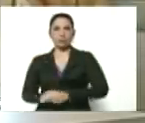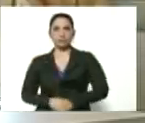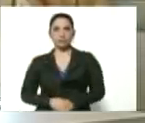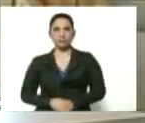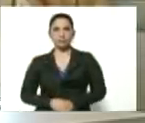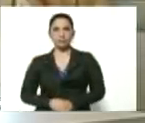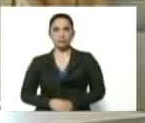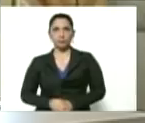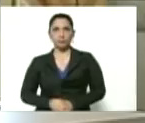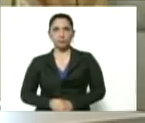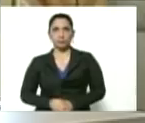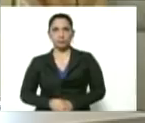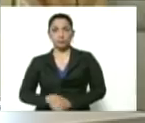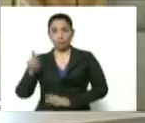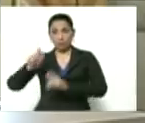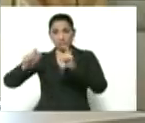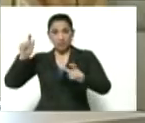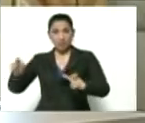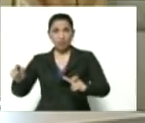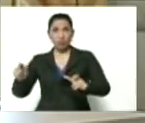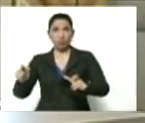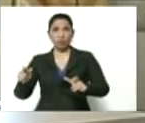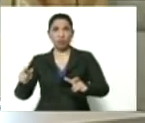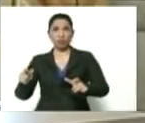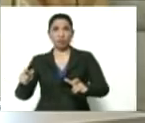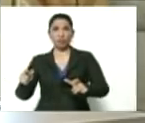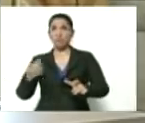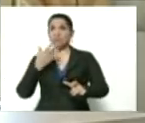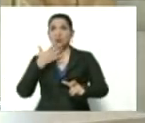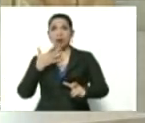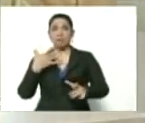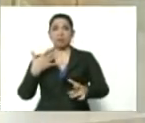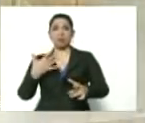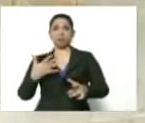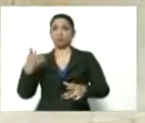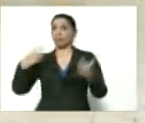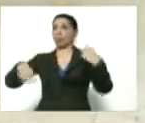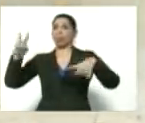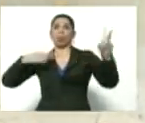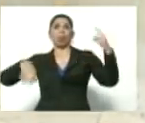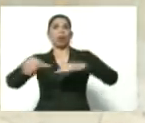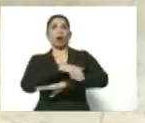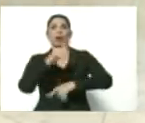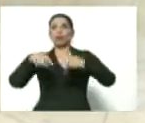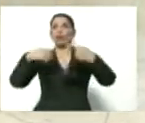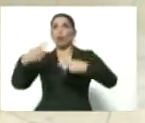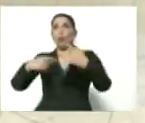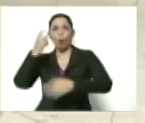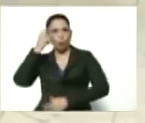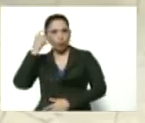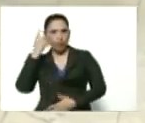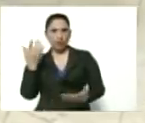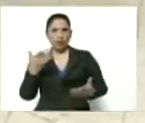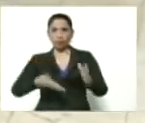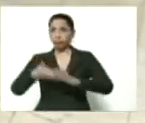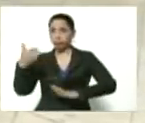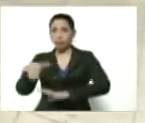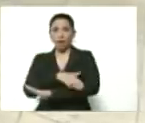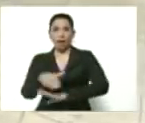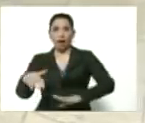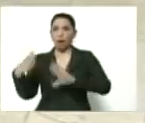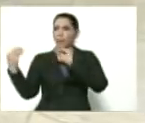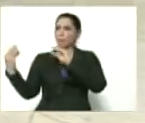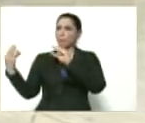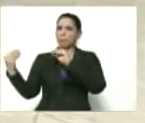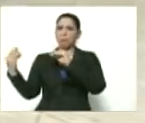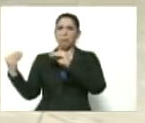Ha sido gente que lo que declara es que, bueno, se la pasa metido en la calle, pues. Sale todo el día para la calle. Y se pone a hablar en una